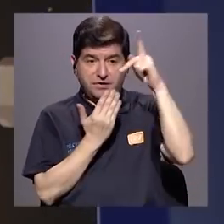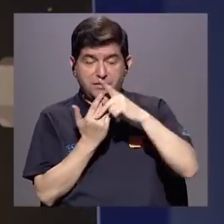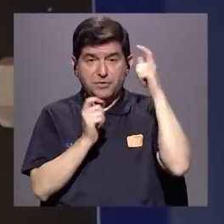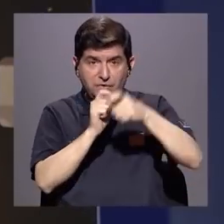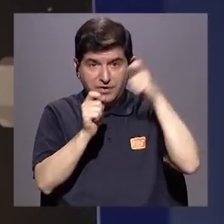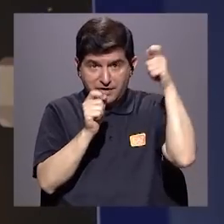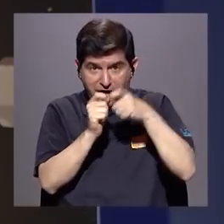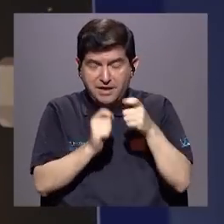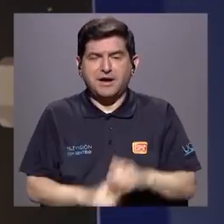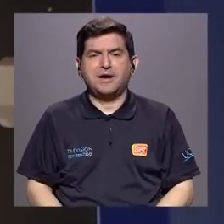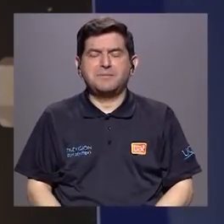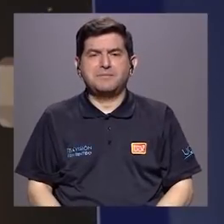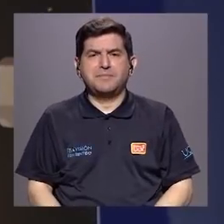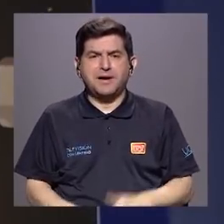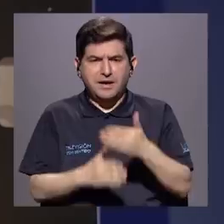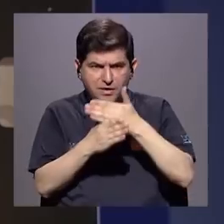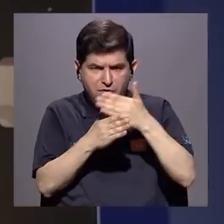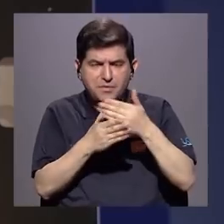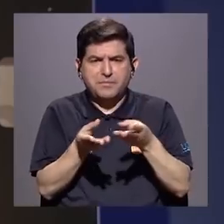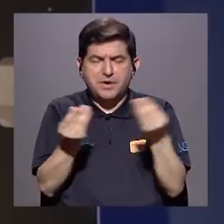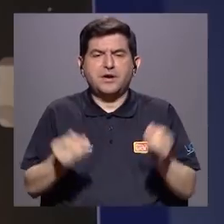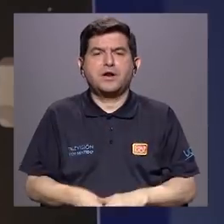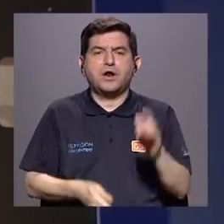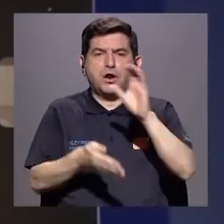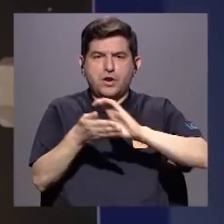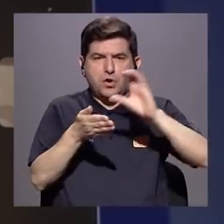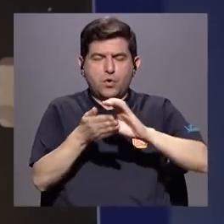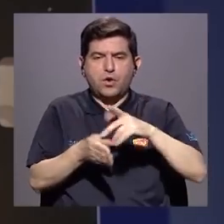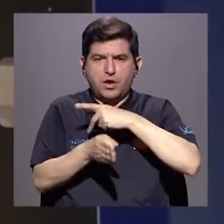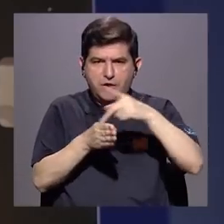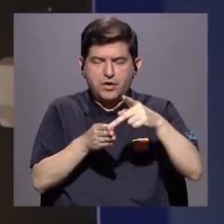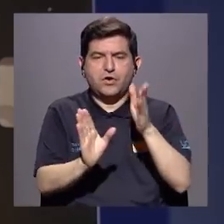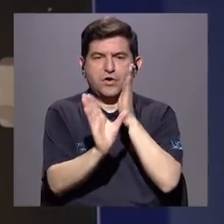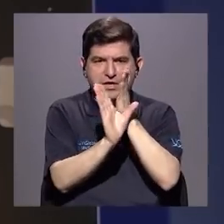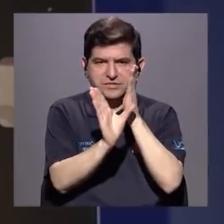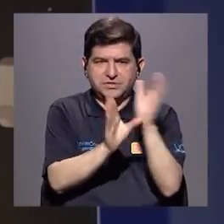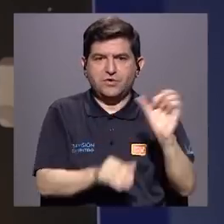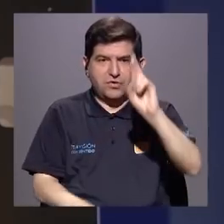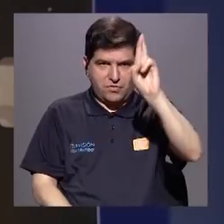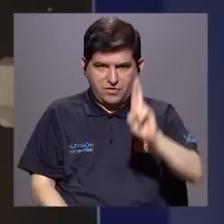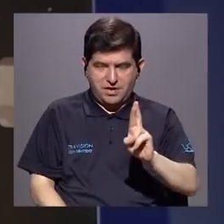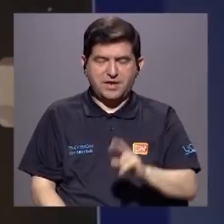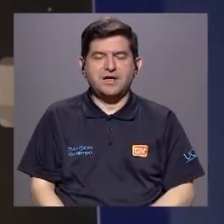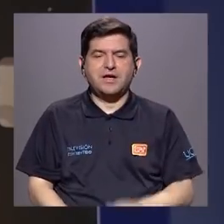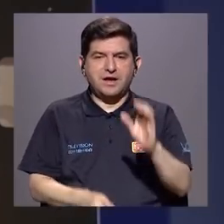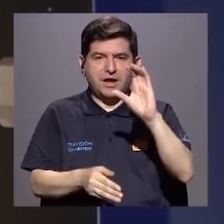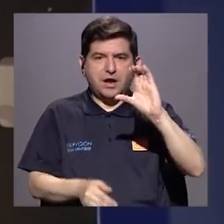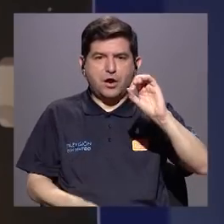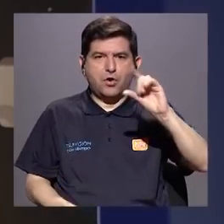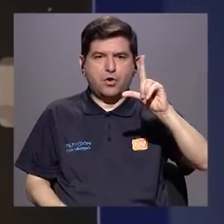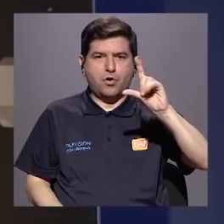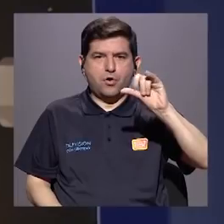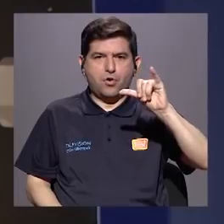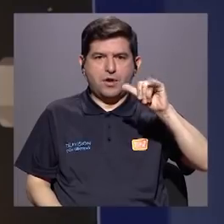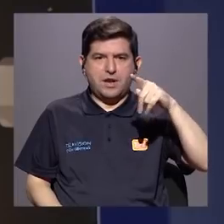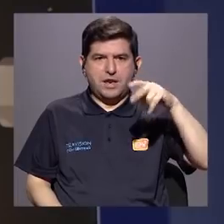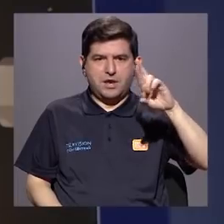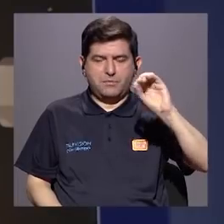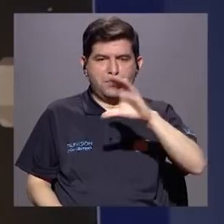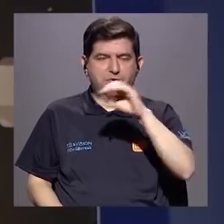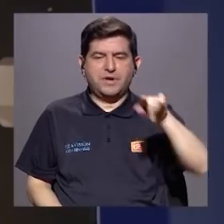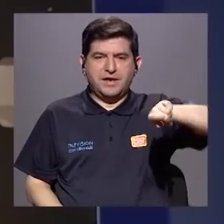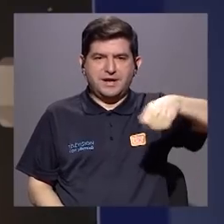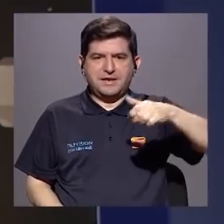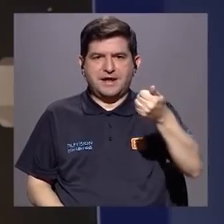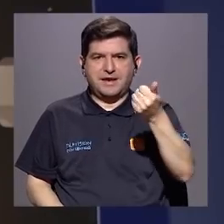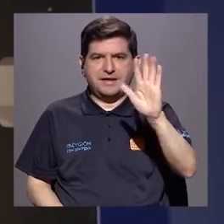específicamente está siendo coproducido por el Colegio de Profesionales en Psicología de Costa Rica, el Colipro y el Canal 15 UCR.